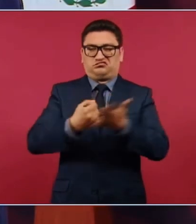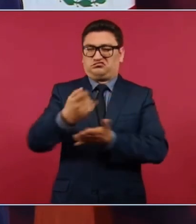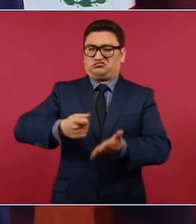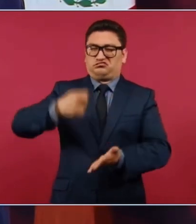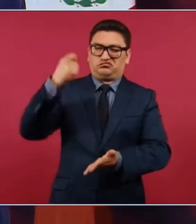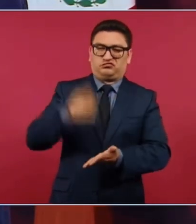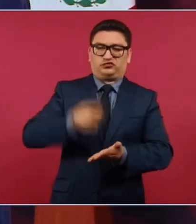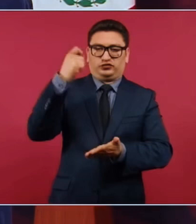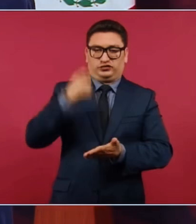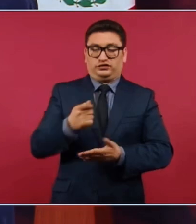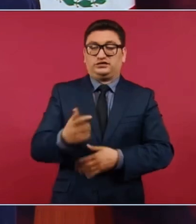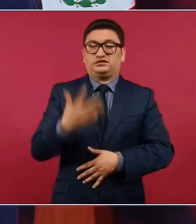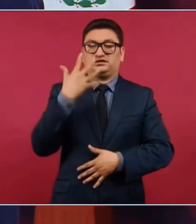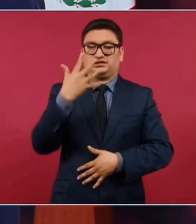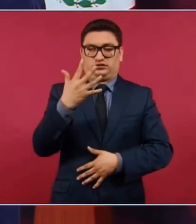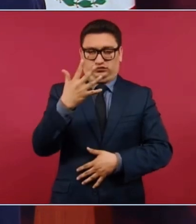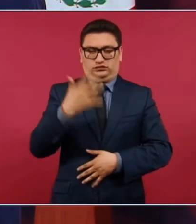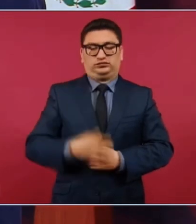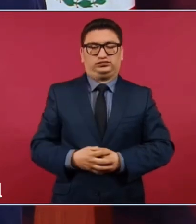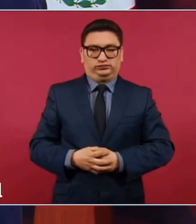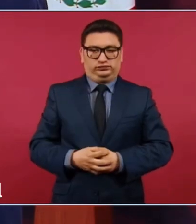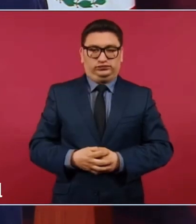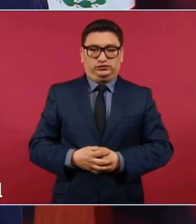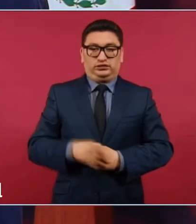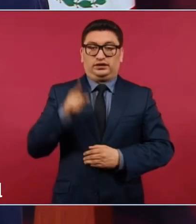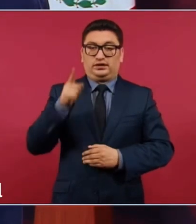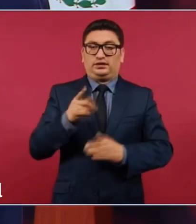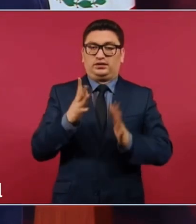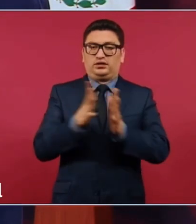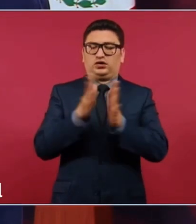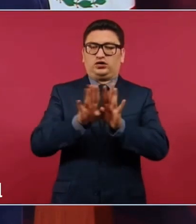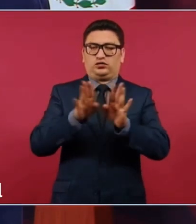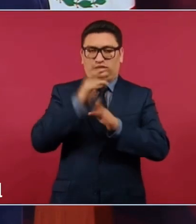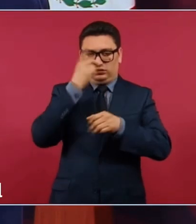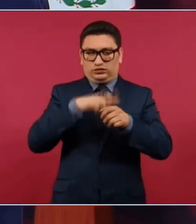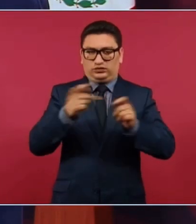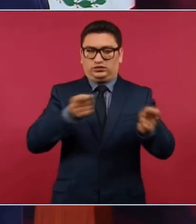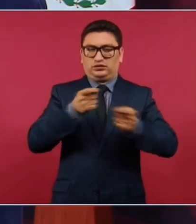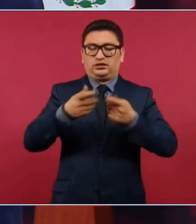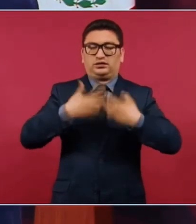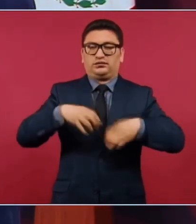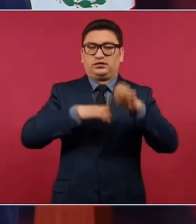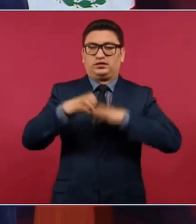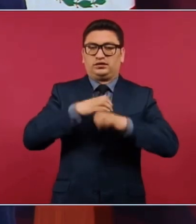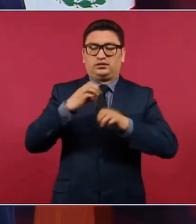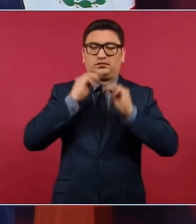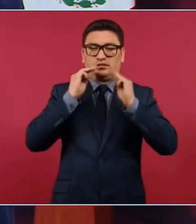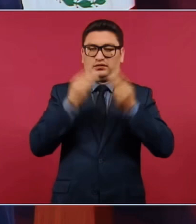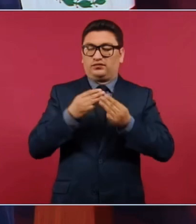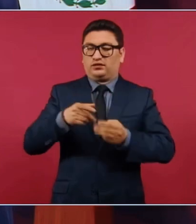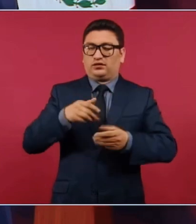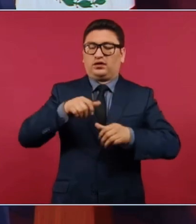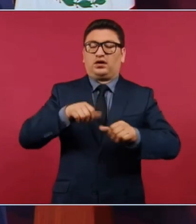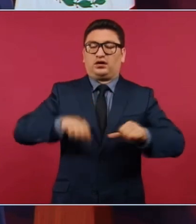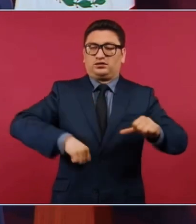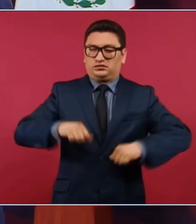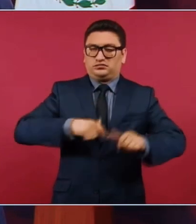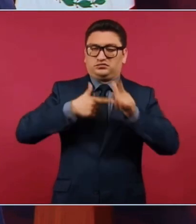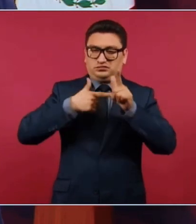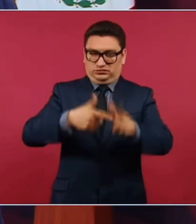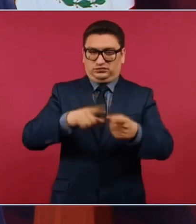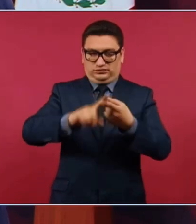duda. Cinco cargos. Participar en la dirección de una empresa criminal cuya actividad continúa hasta la actualidad.